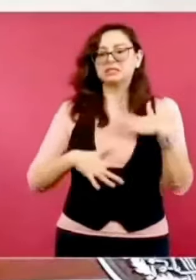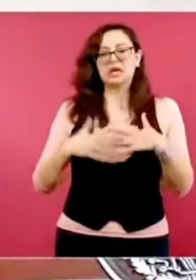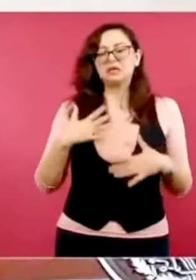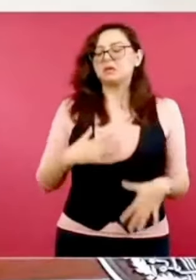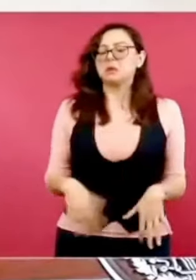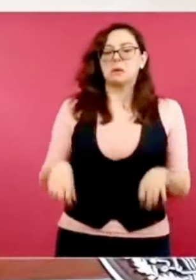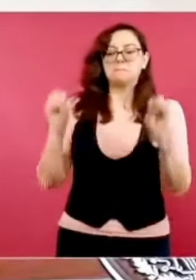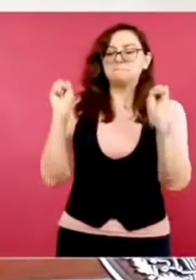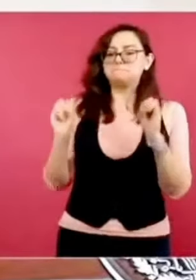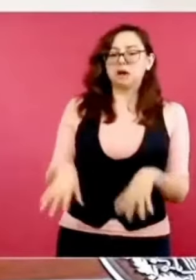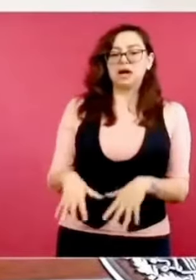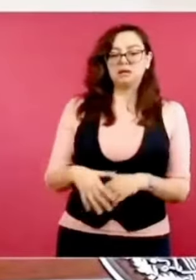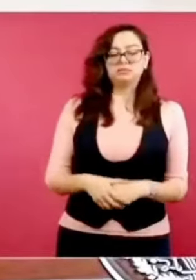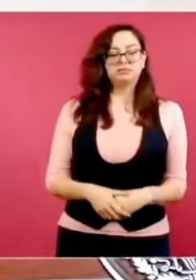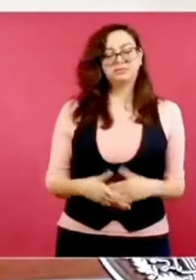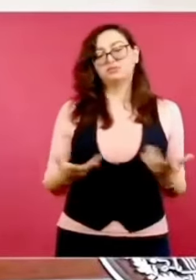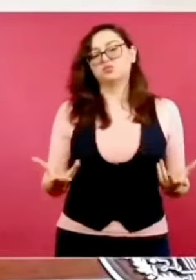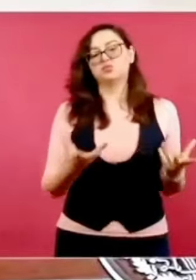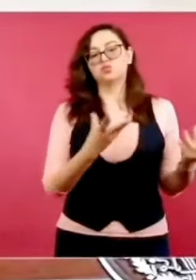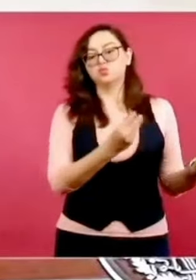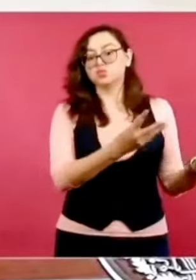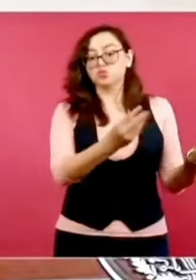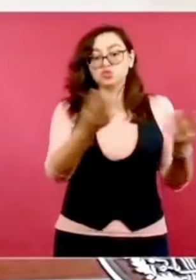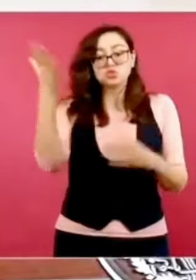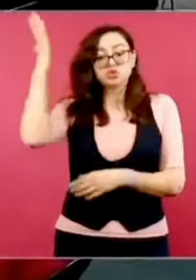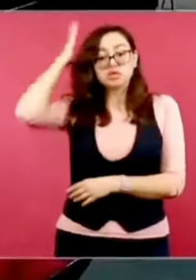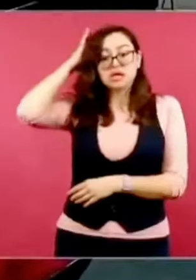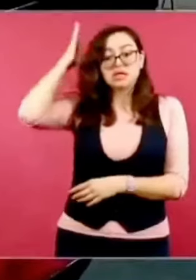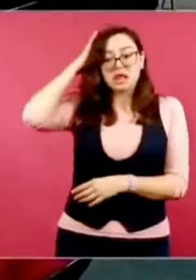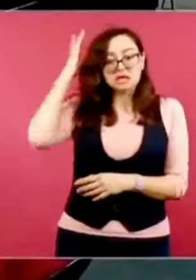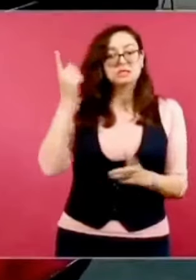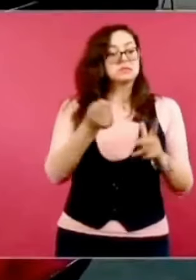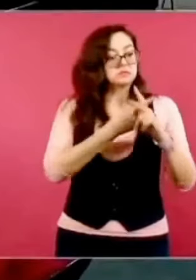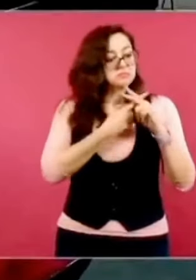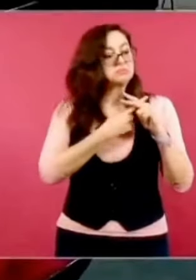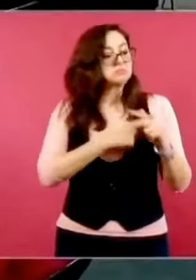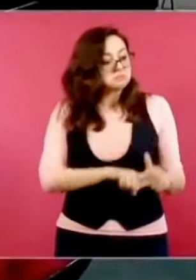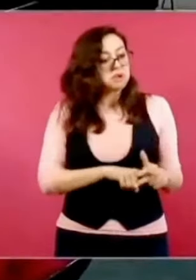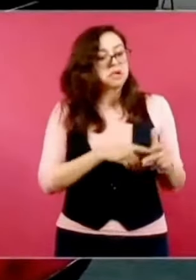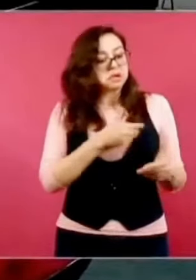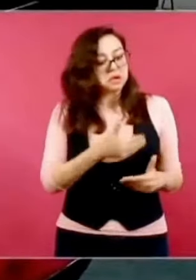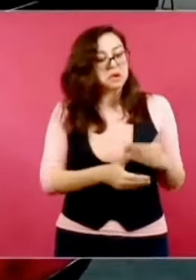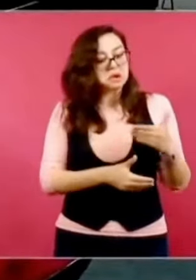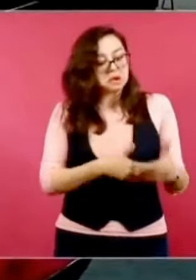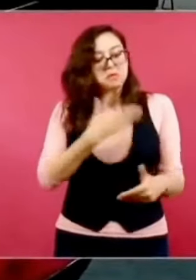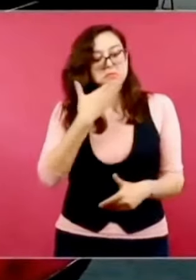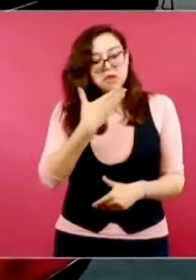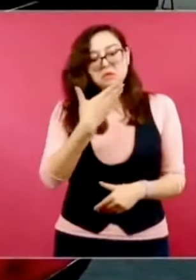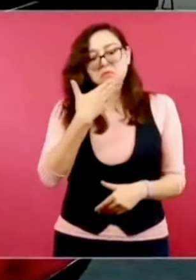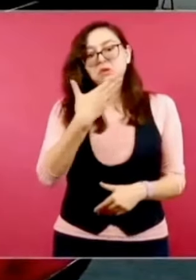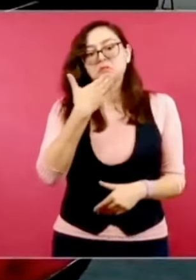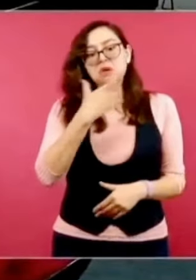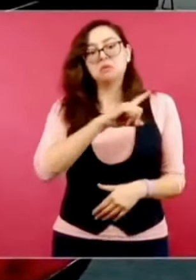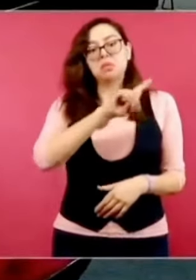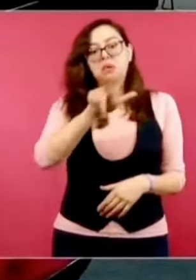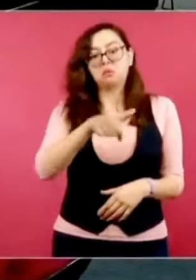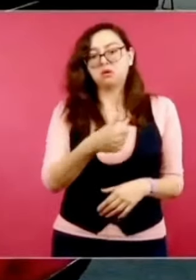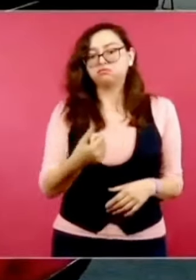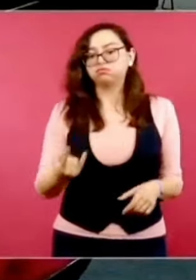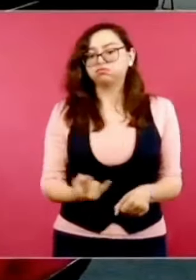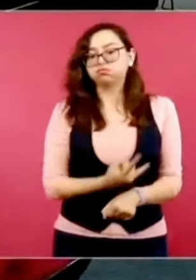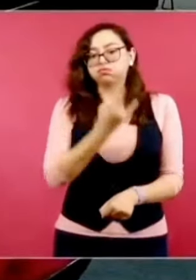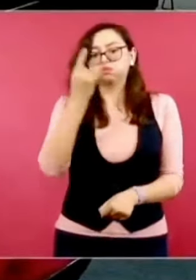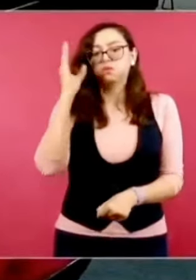Hay muchos ejemplos. Y también lo opuesto de cómo